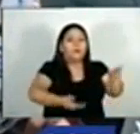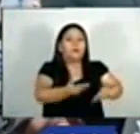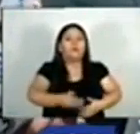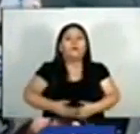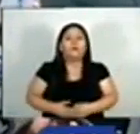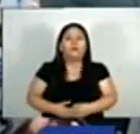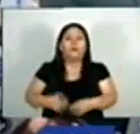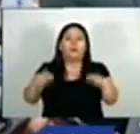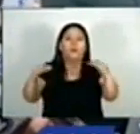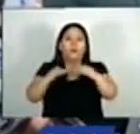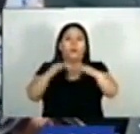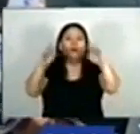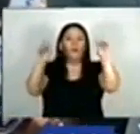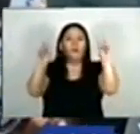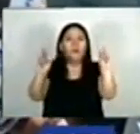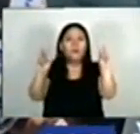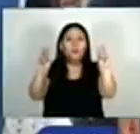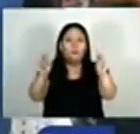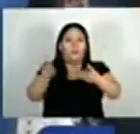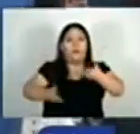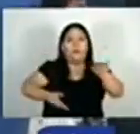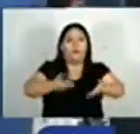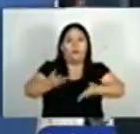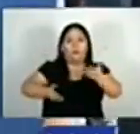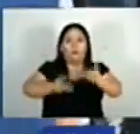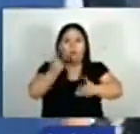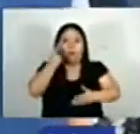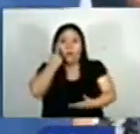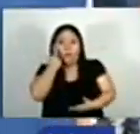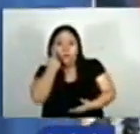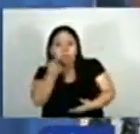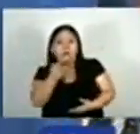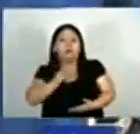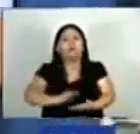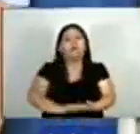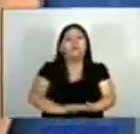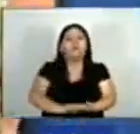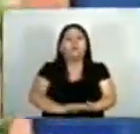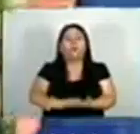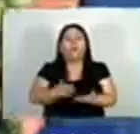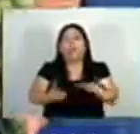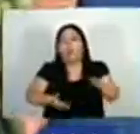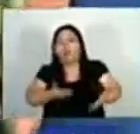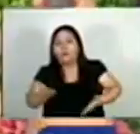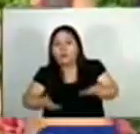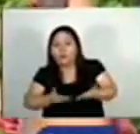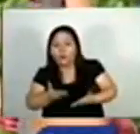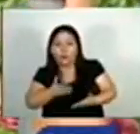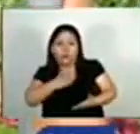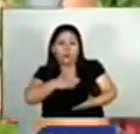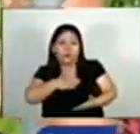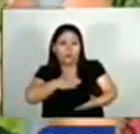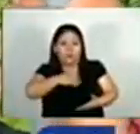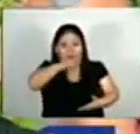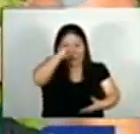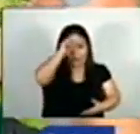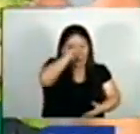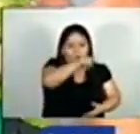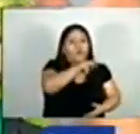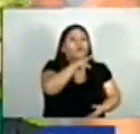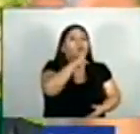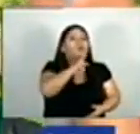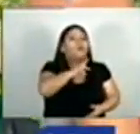el tema de la facilitación de comercio y la identificación de cadenas de producción, sobre todo en Honduras,